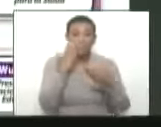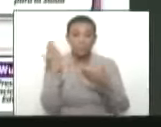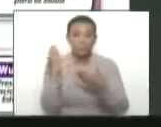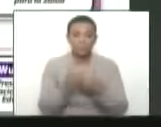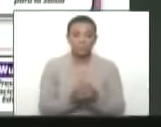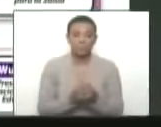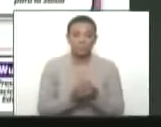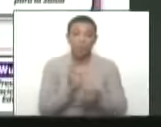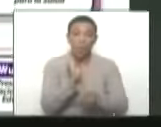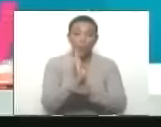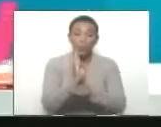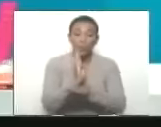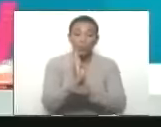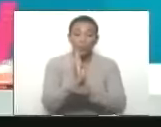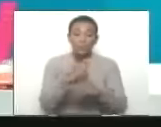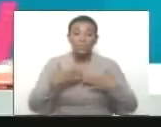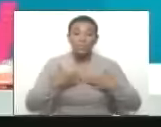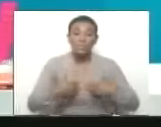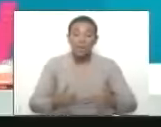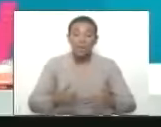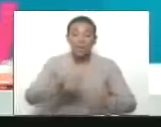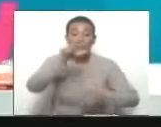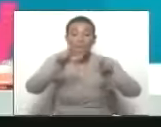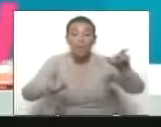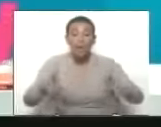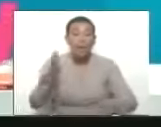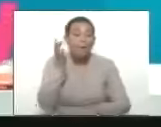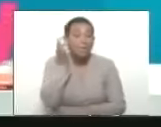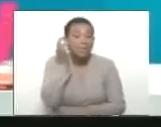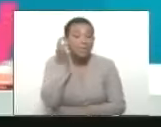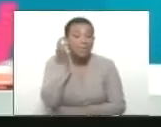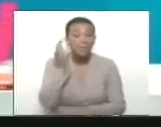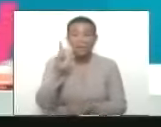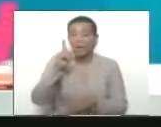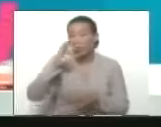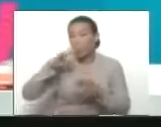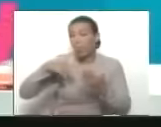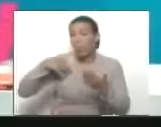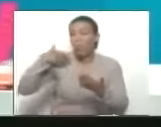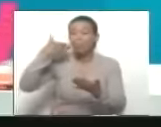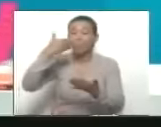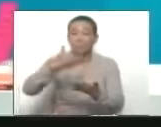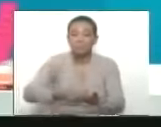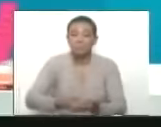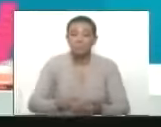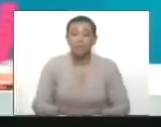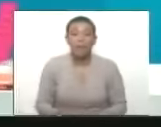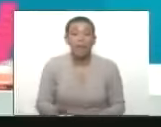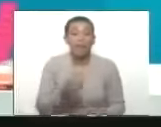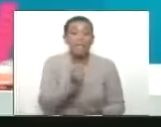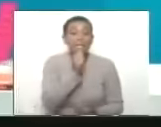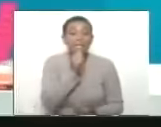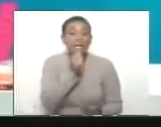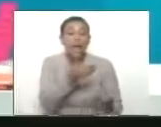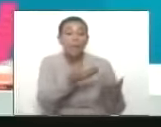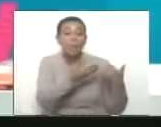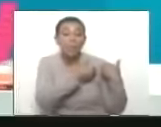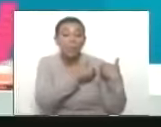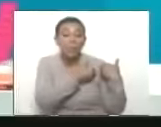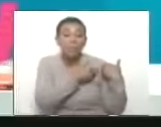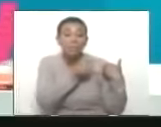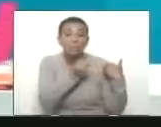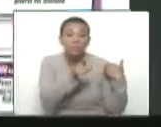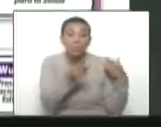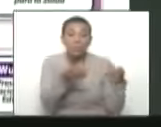protección para la salud y la vida de la mujer en toda época. Ahí, entonces, la responsable, directa, la jefa